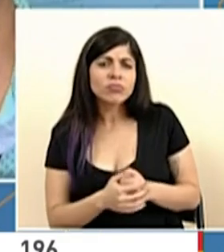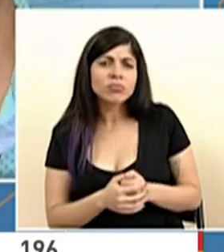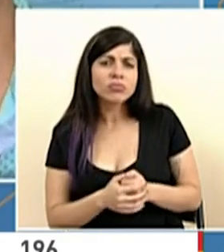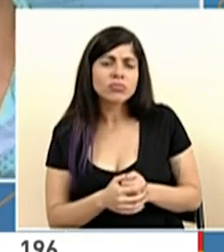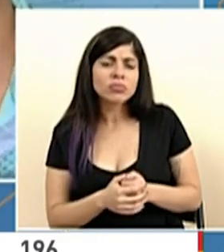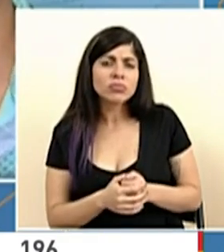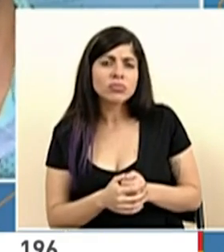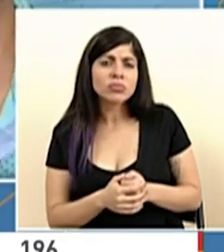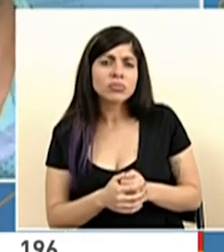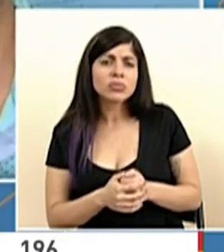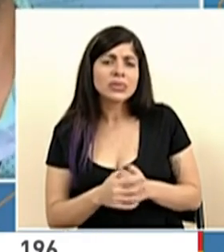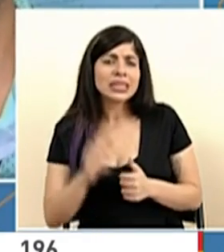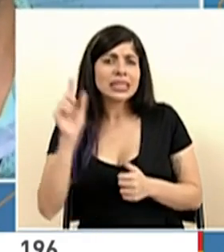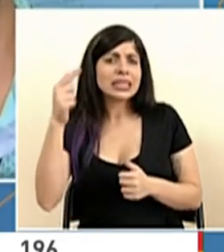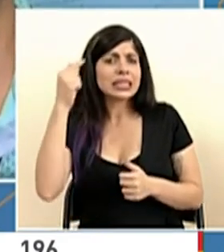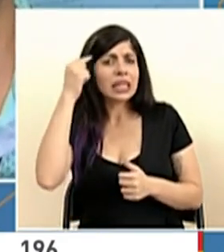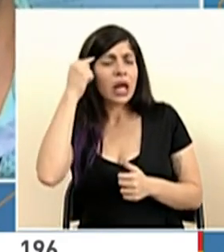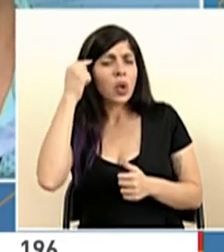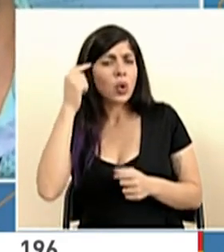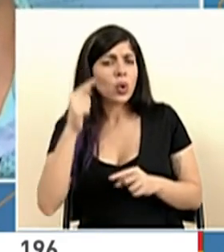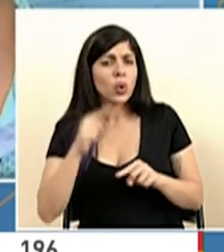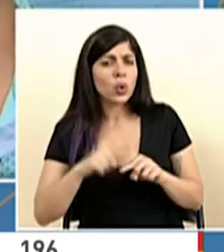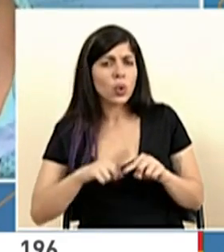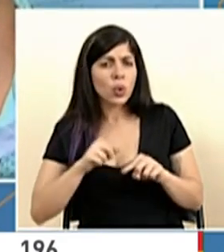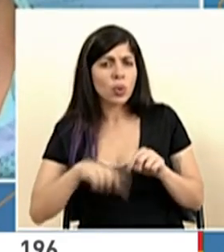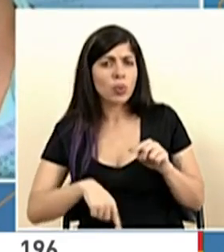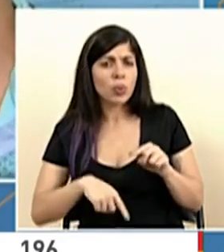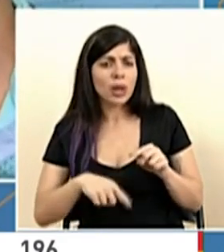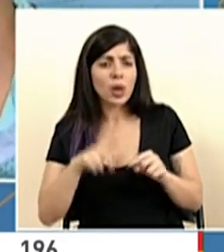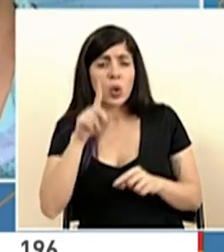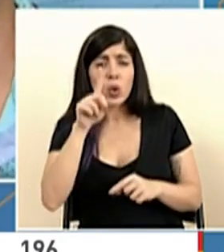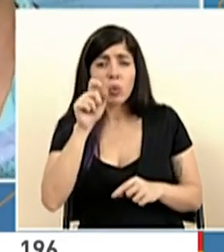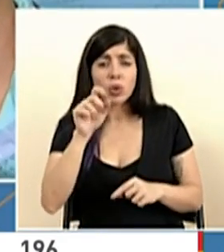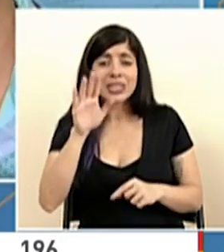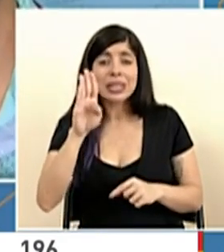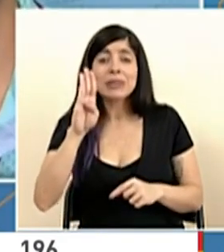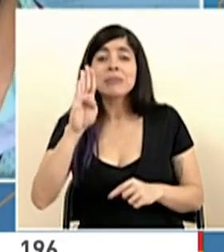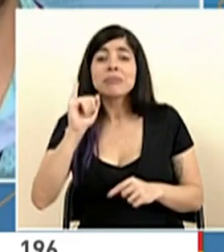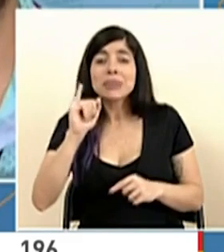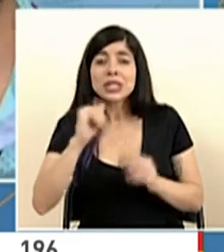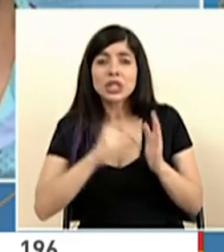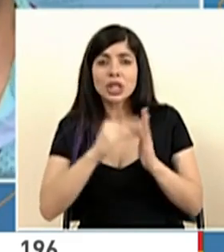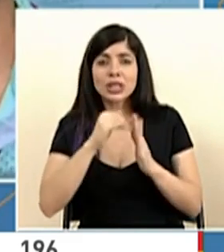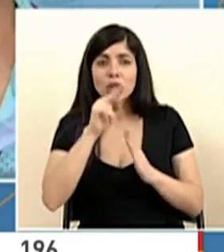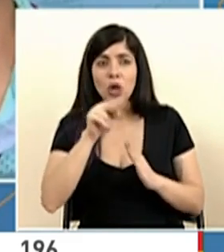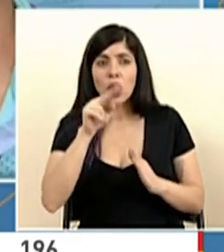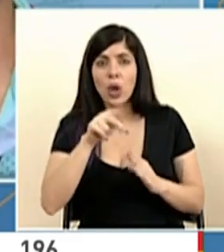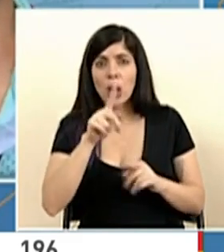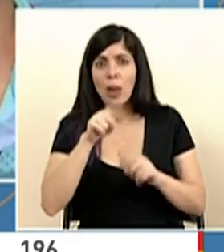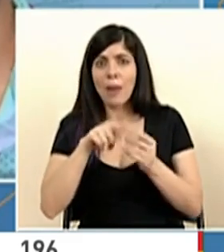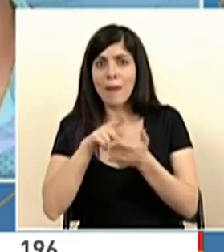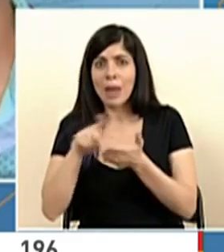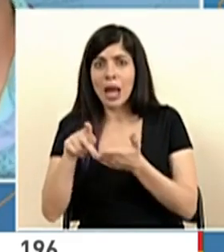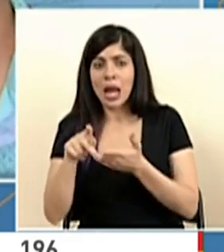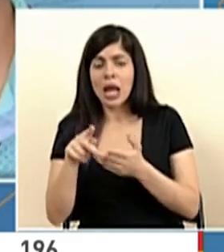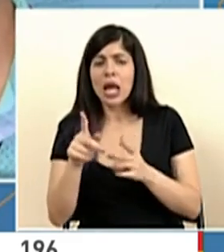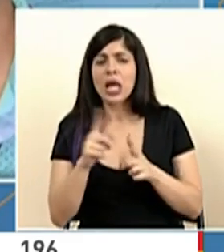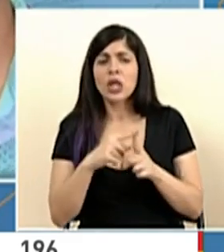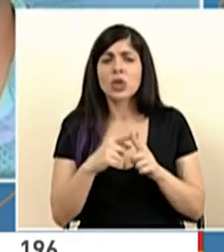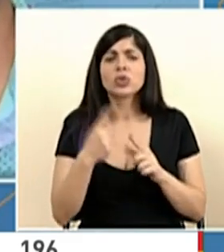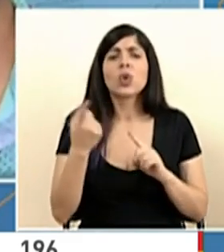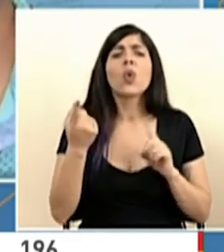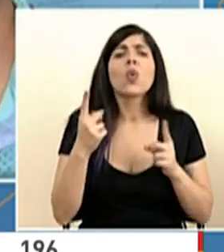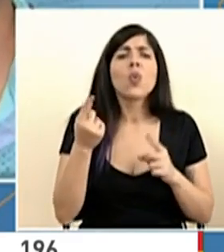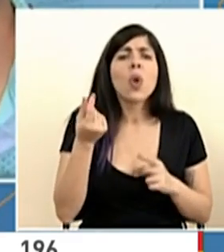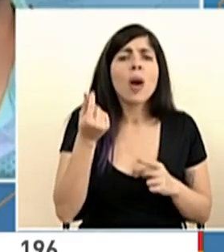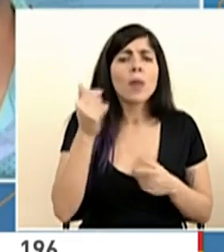no tiene capacidad de pagar en 1.5 millones de colores. ¿Para cuál monto sí tiene la